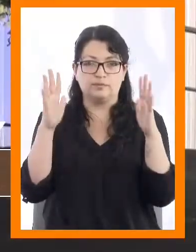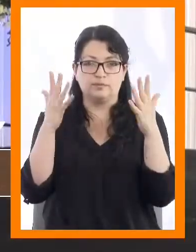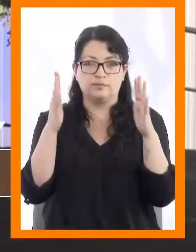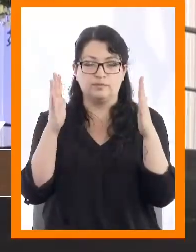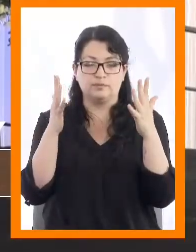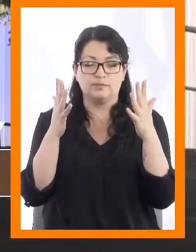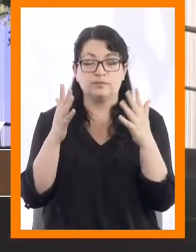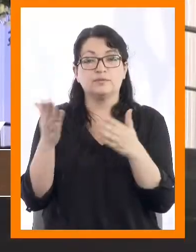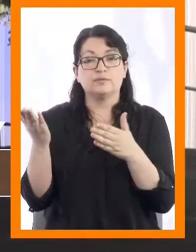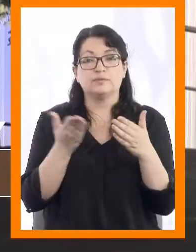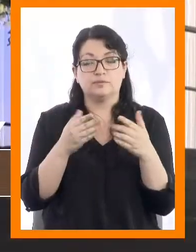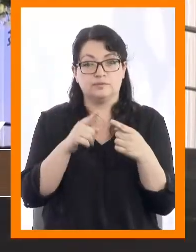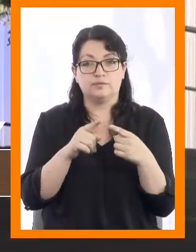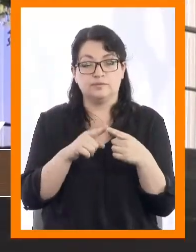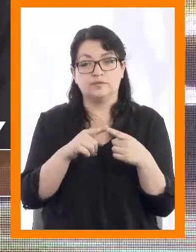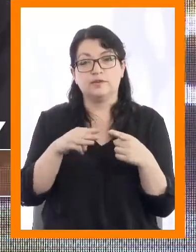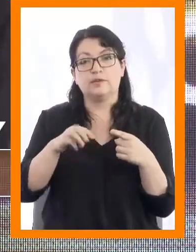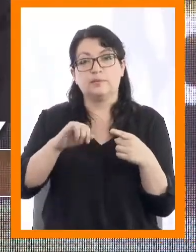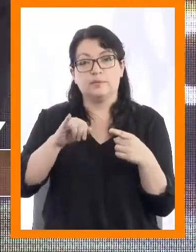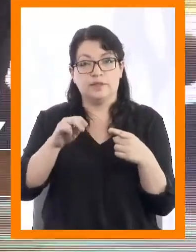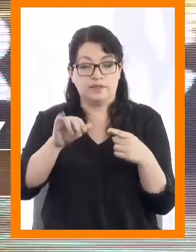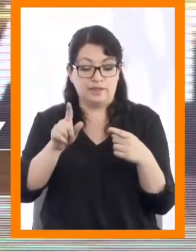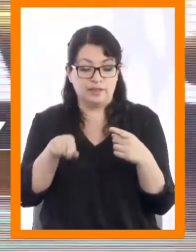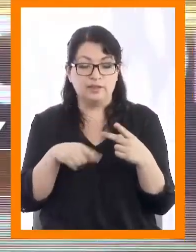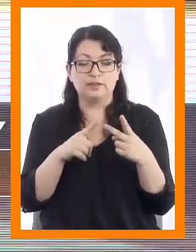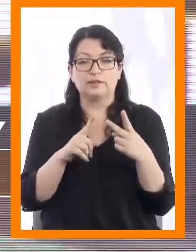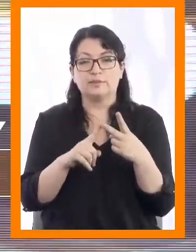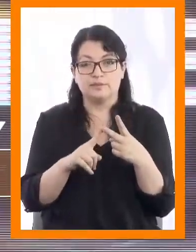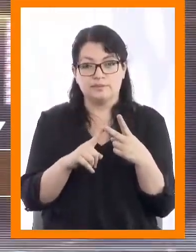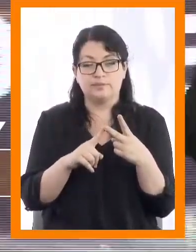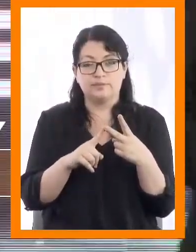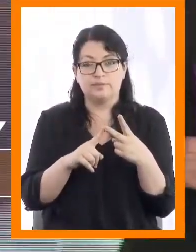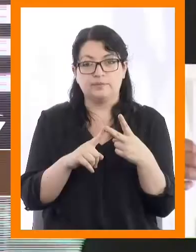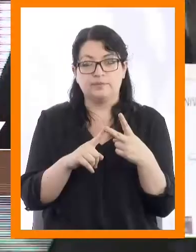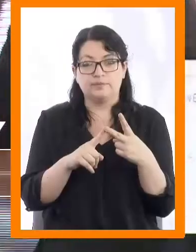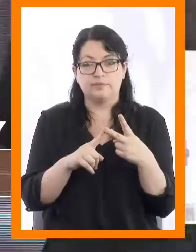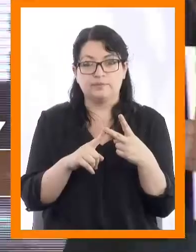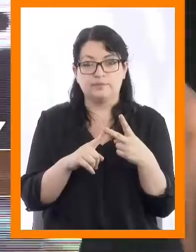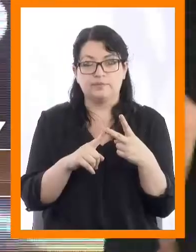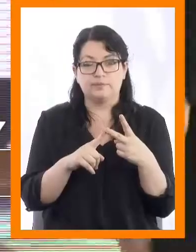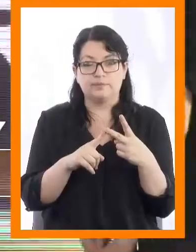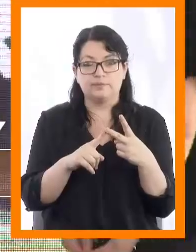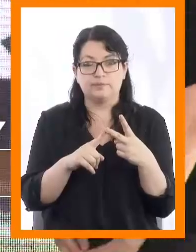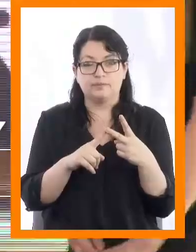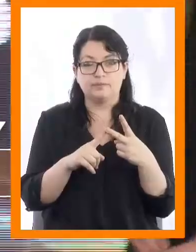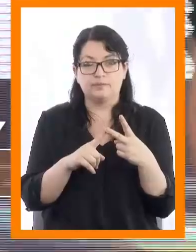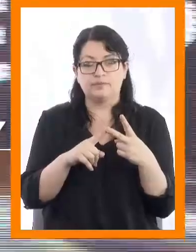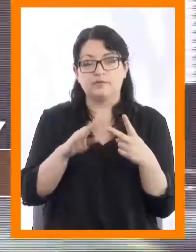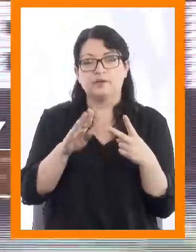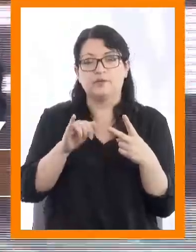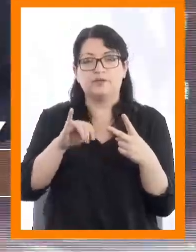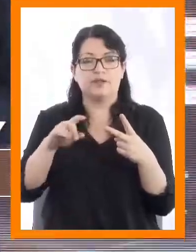Danitza Paola Mejías Pavés Merlín Beyar.